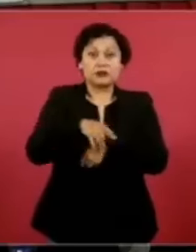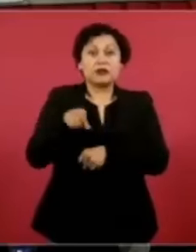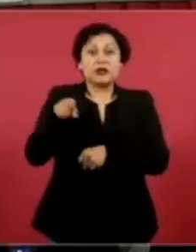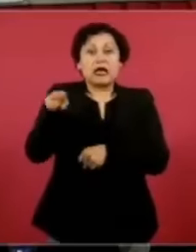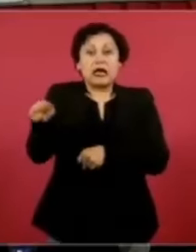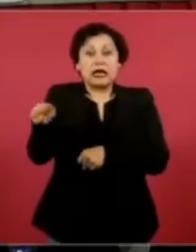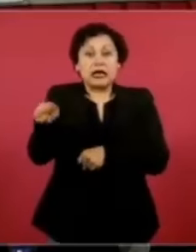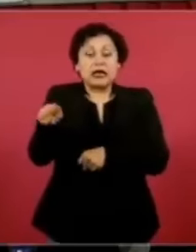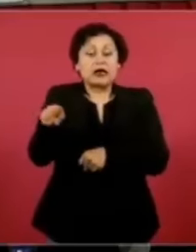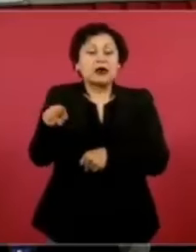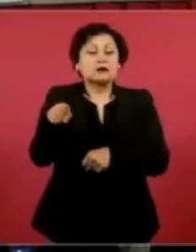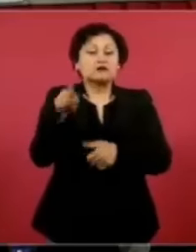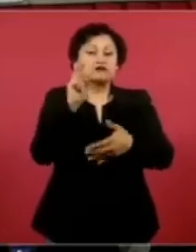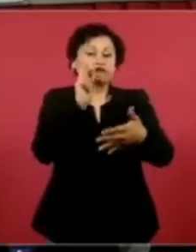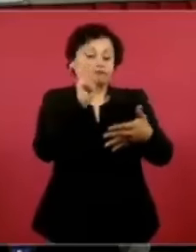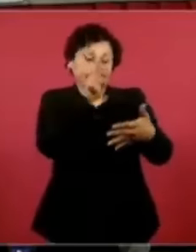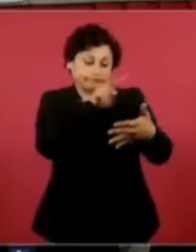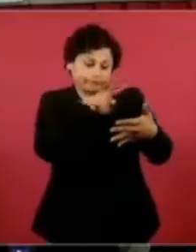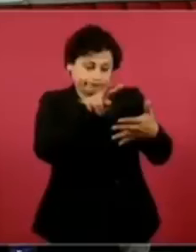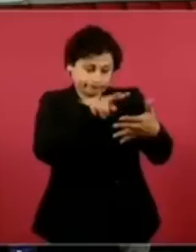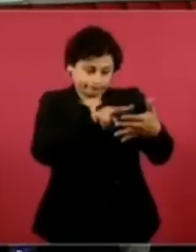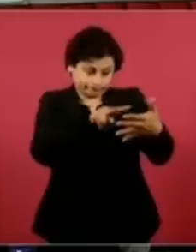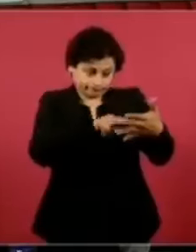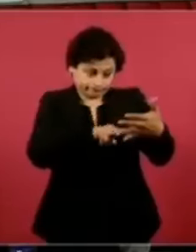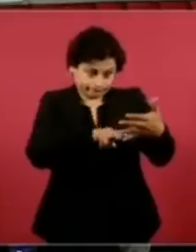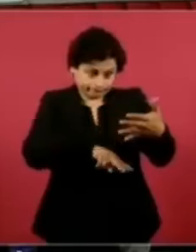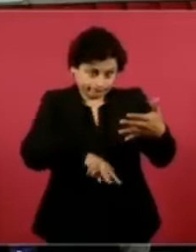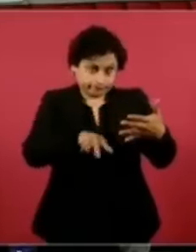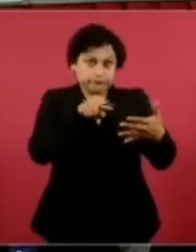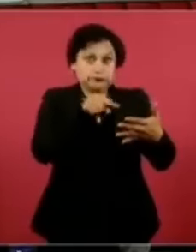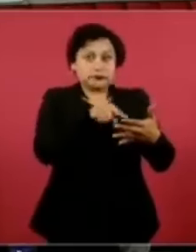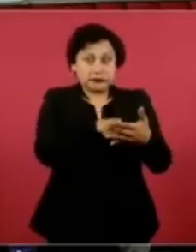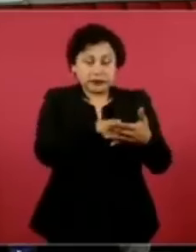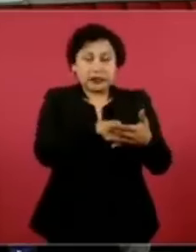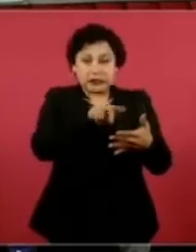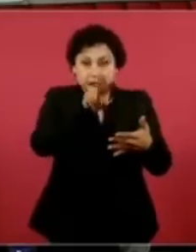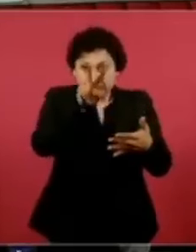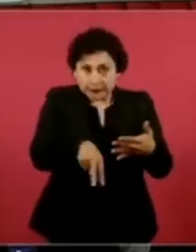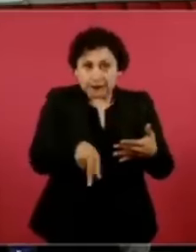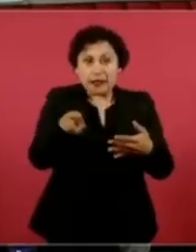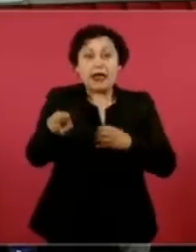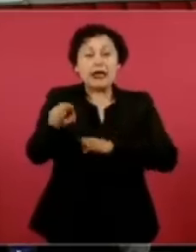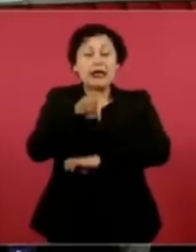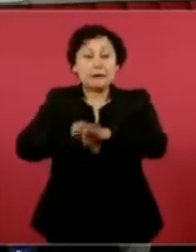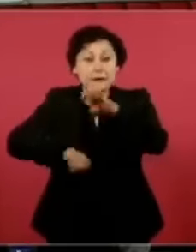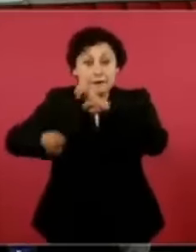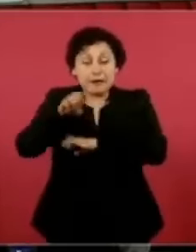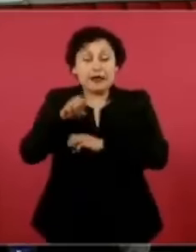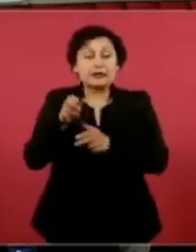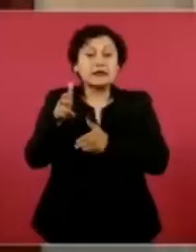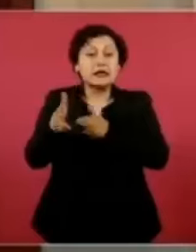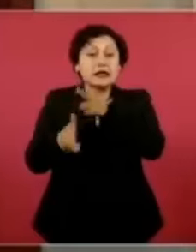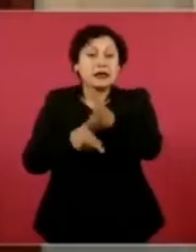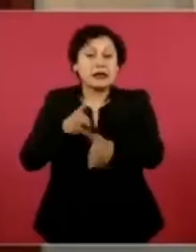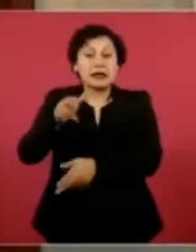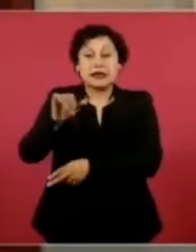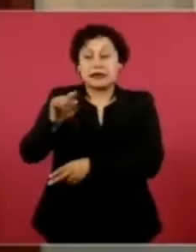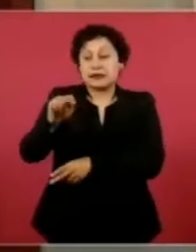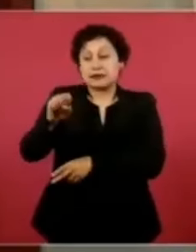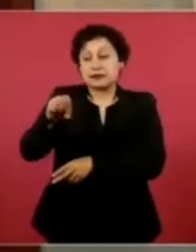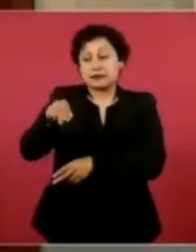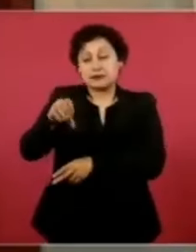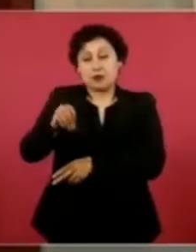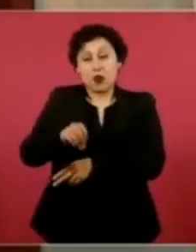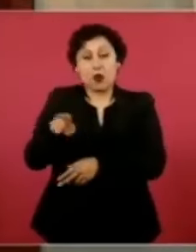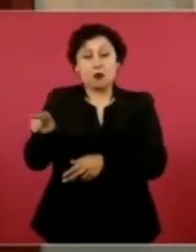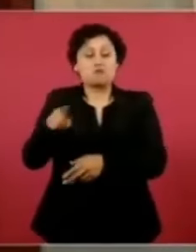la empresa ferroviaria de este periodismo, aun cuando el